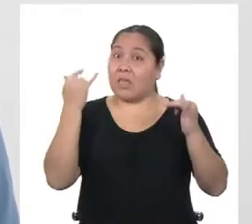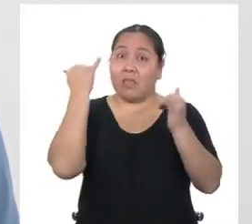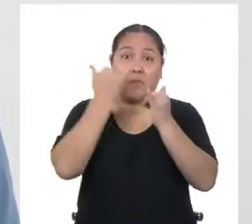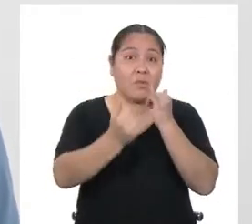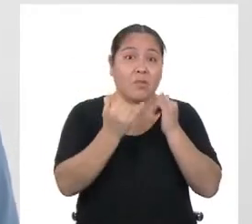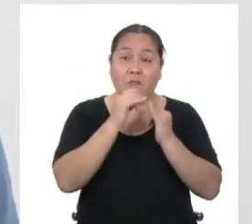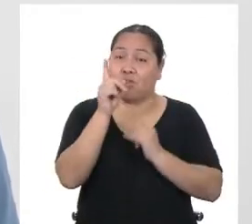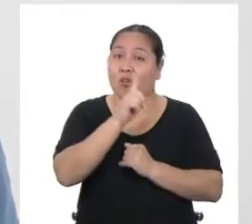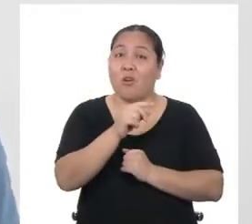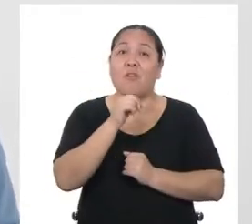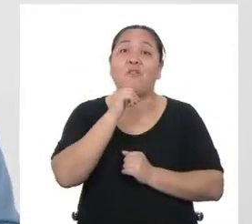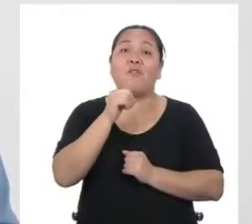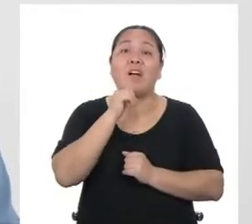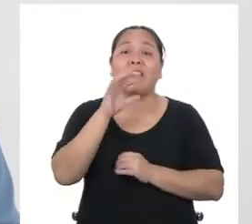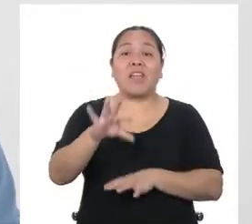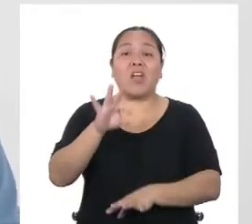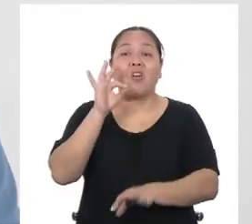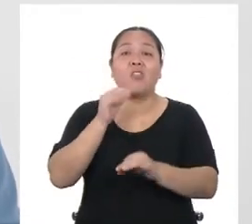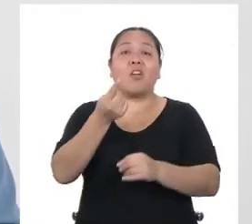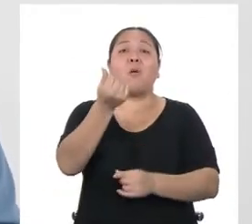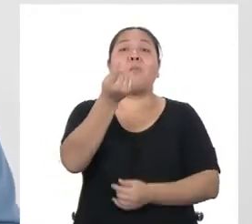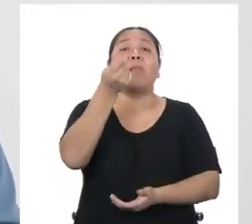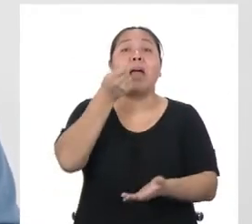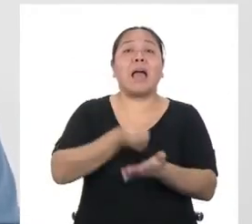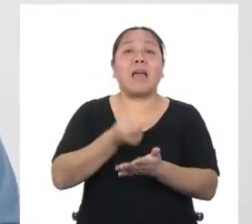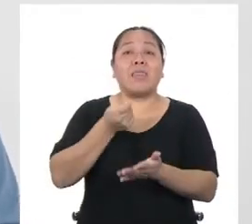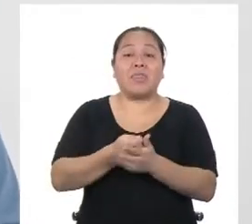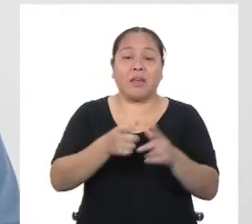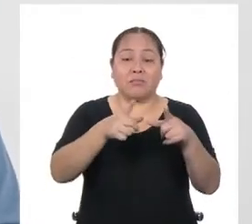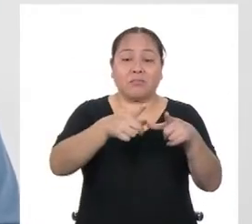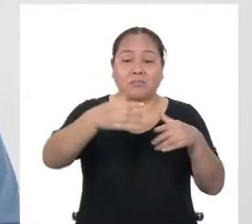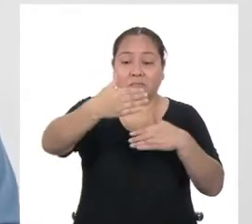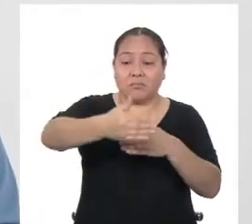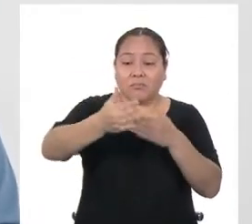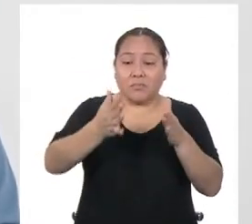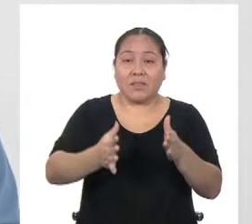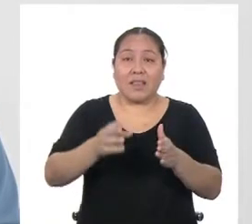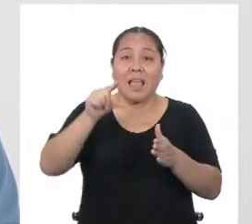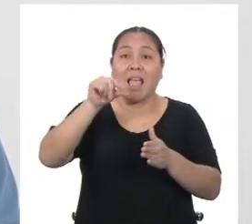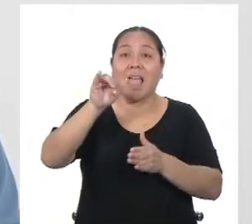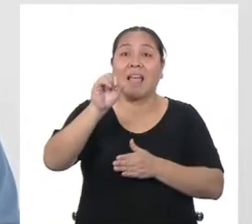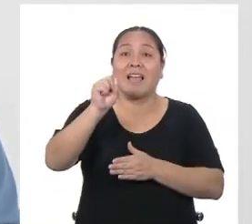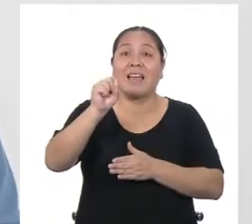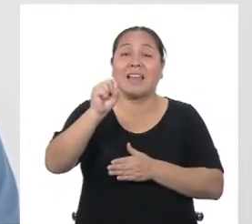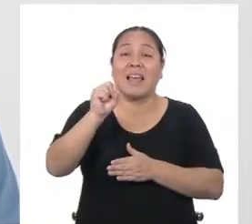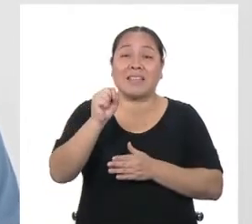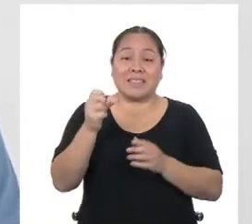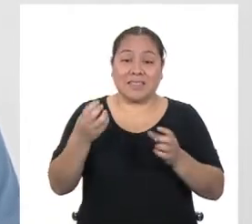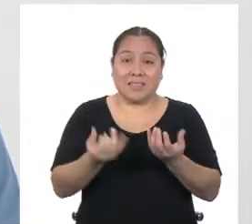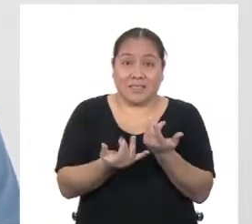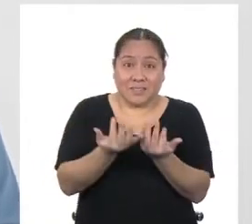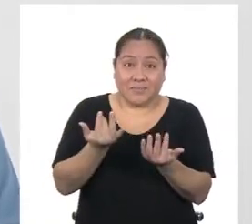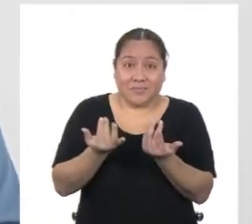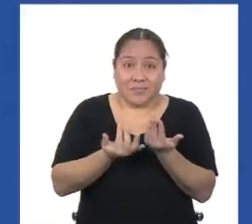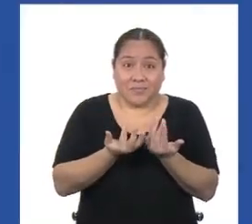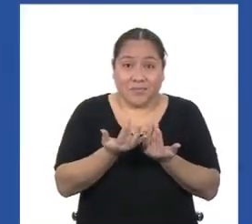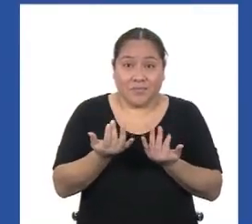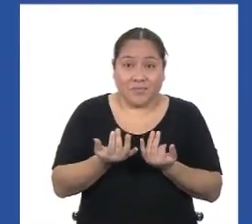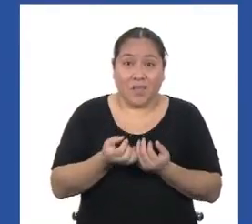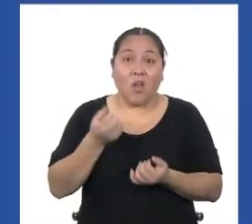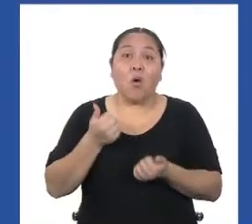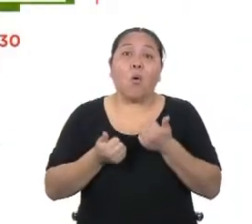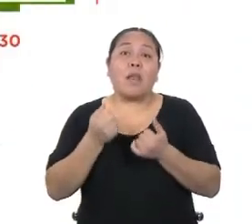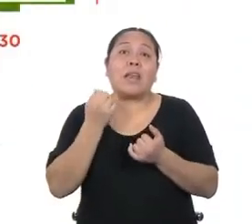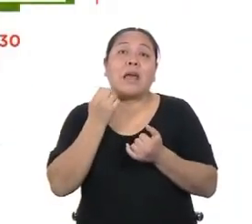Aún nos falta encontrar el costo total de la instalación del GRAS. ¿Cuál es el paso final que debemos dar para obtenerlo?